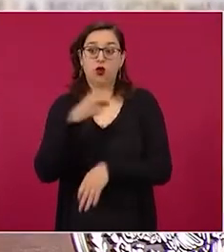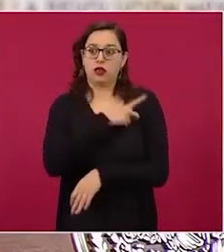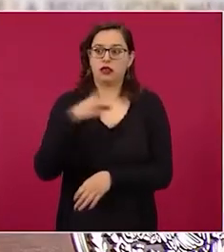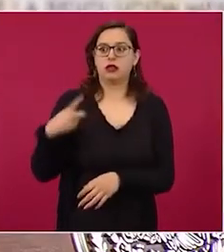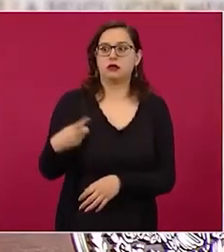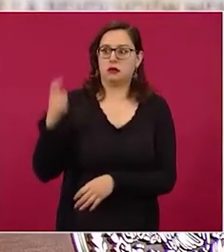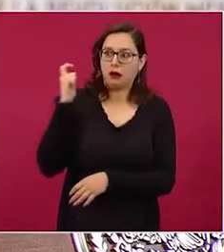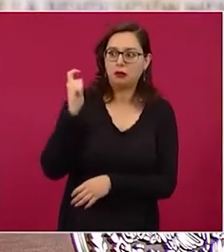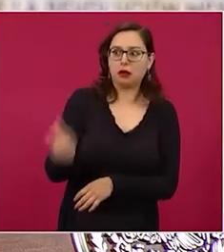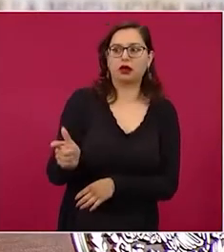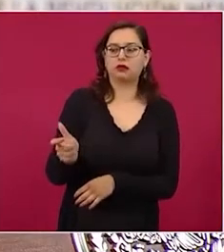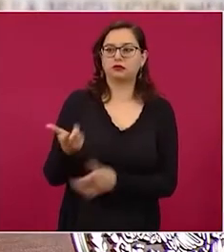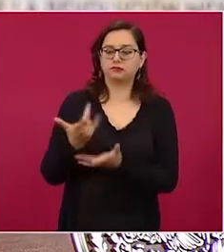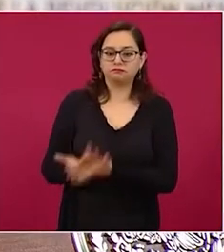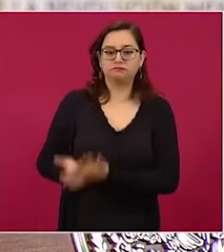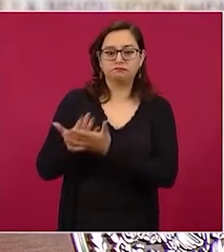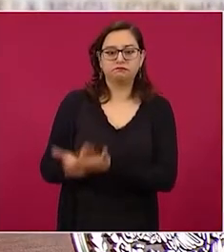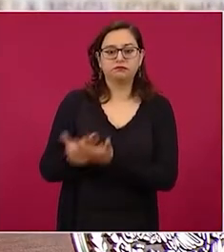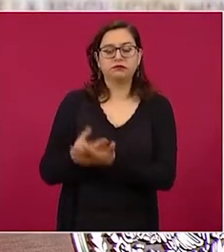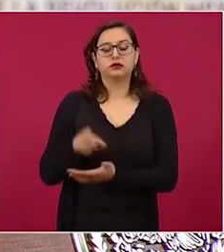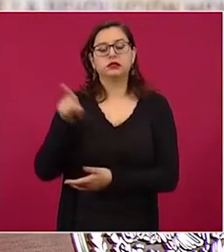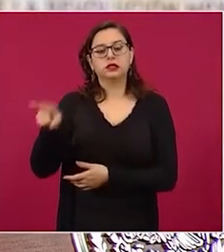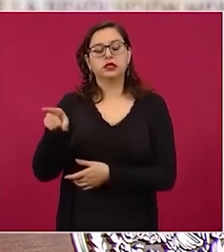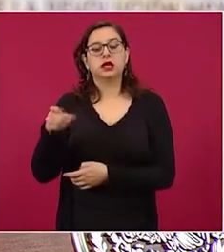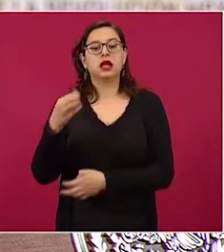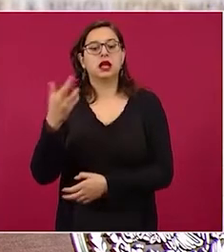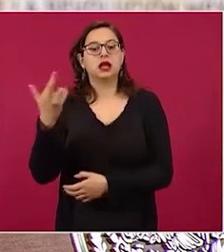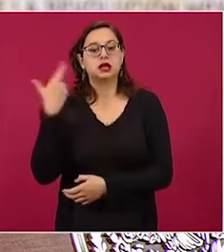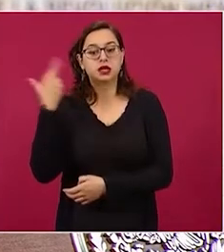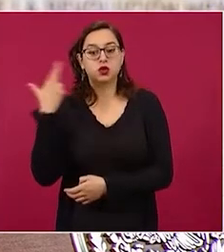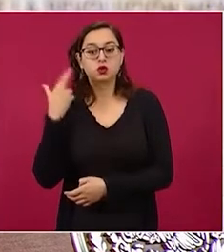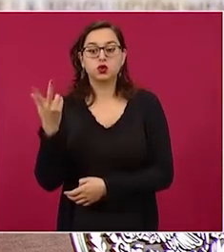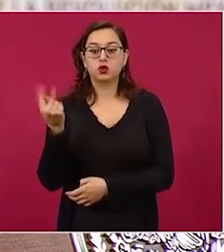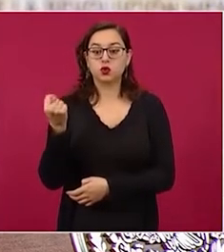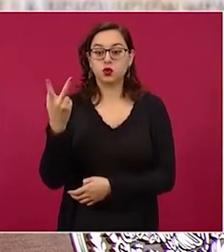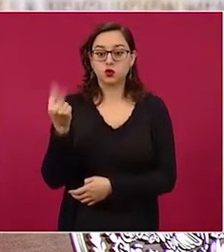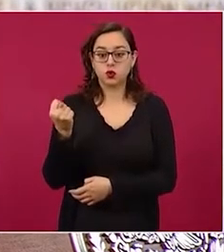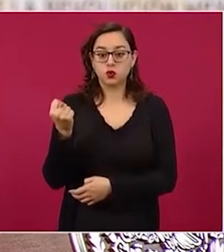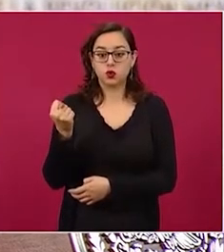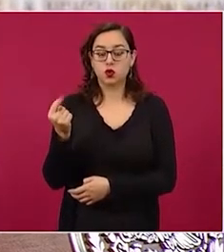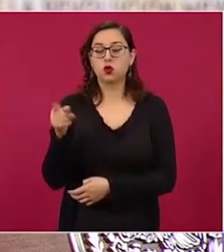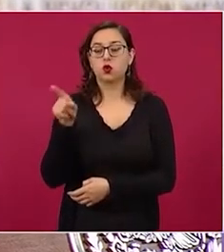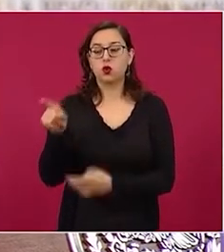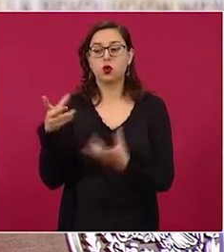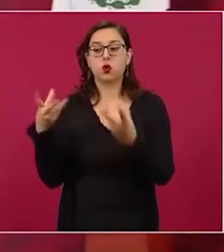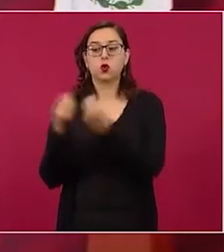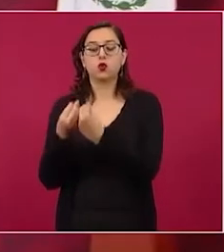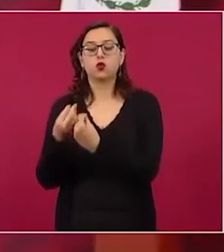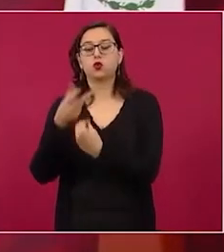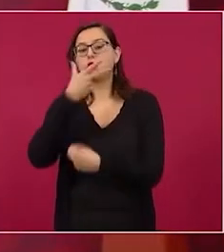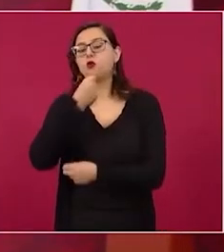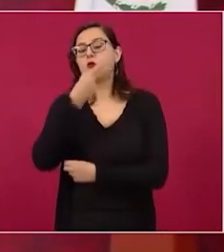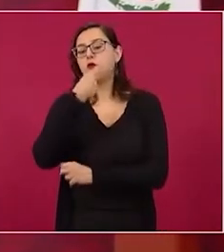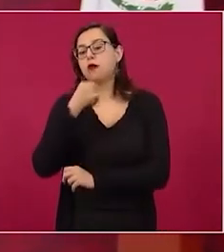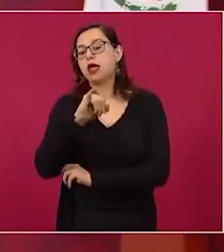de radio y de televisión vinculada a Jaime Bonich.